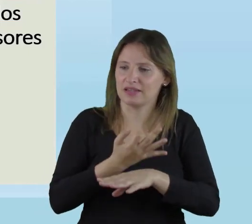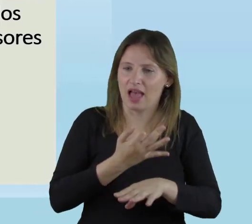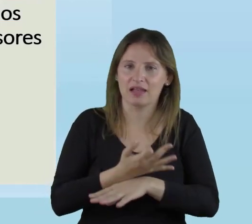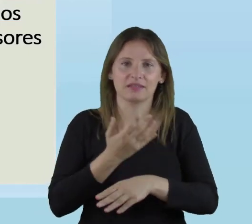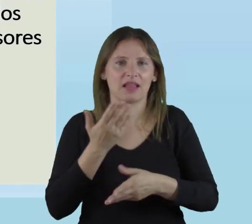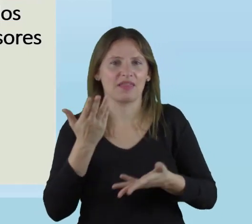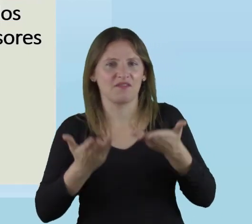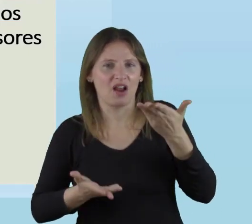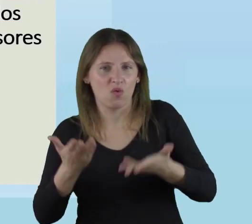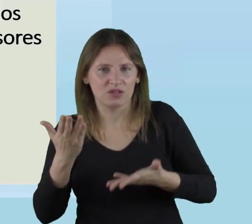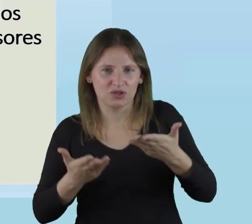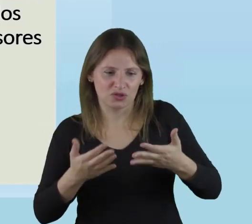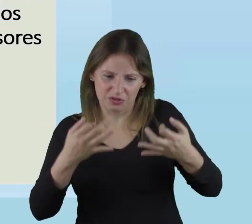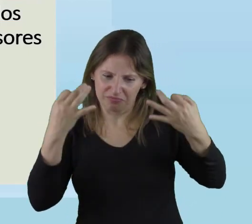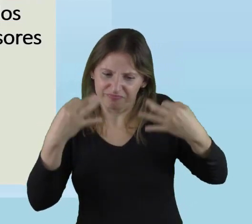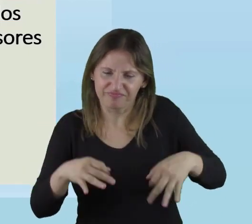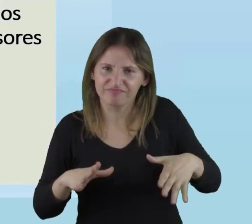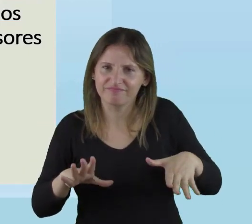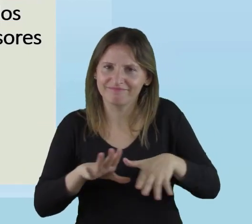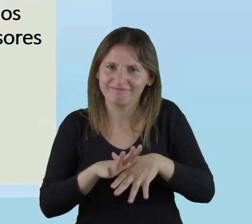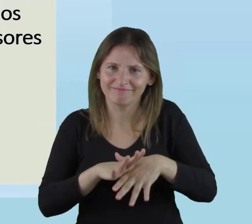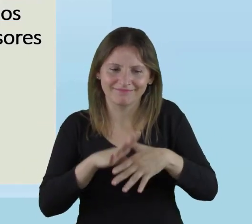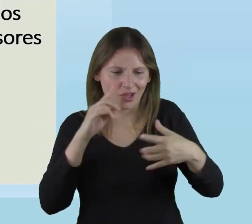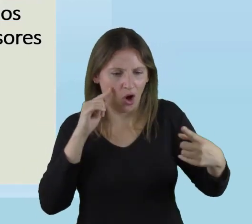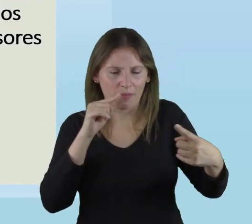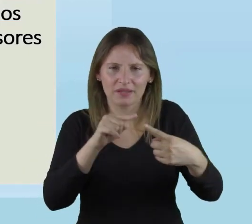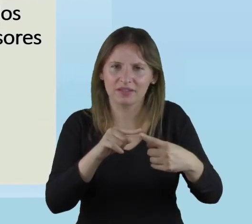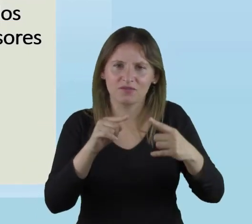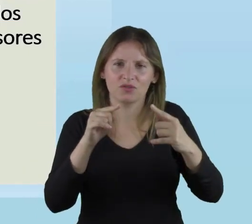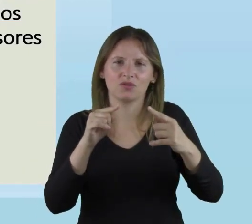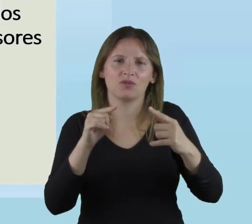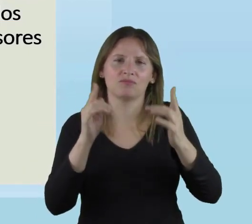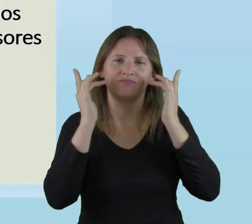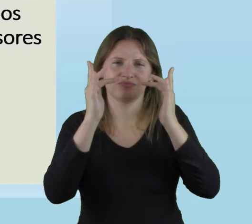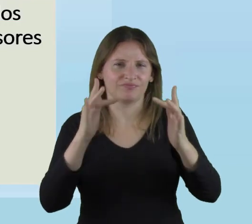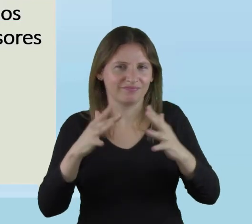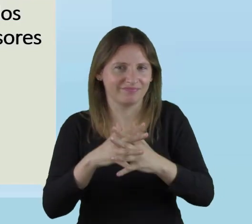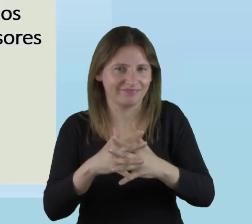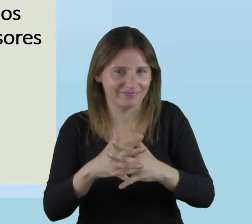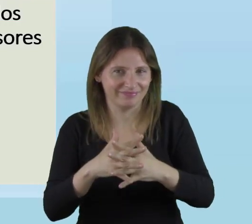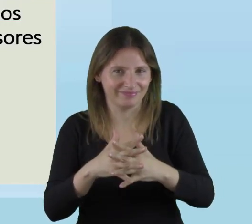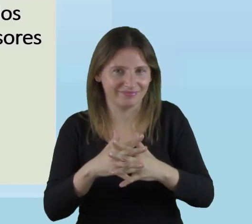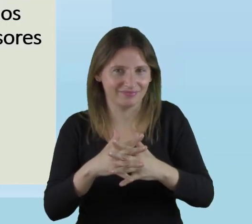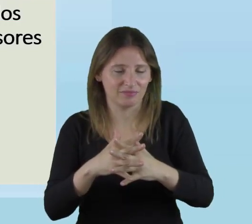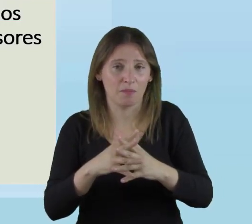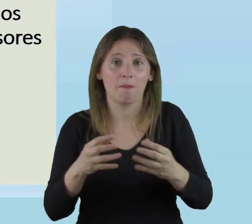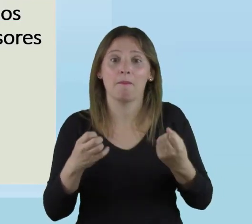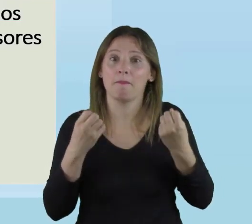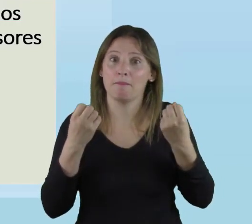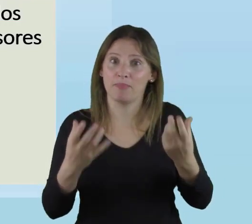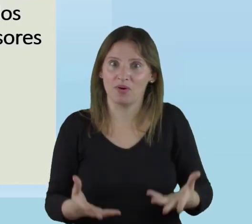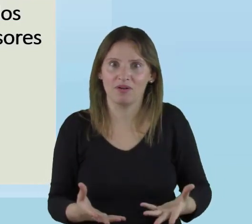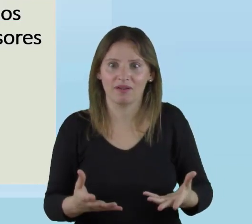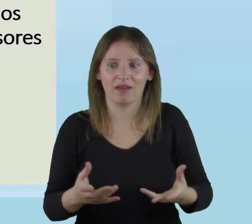enseñanza, sus estrategias de evaluación, están orientadas a la inclusión.